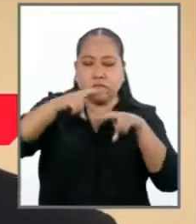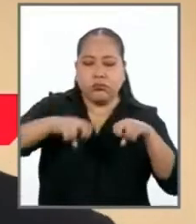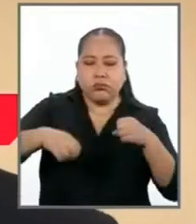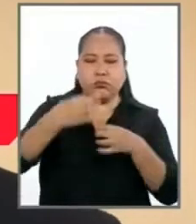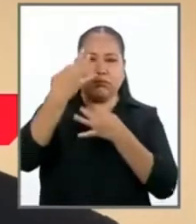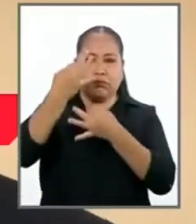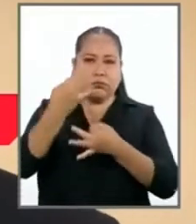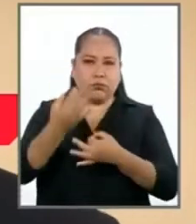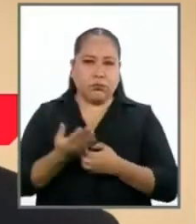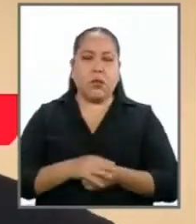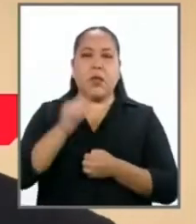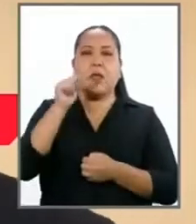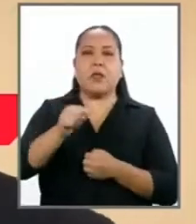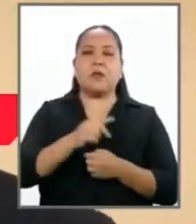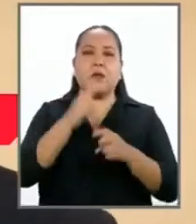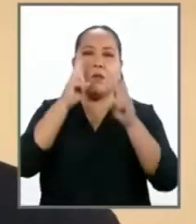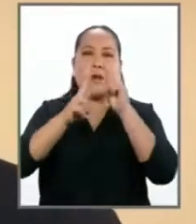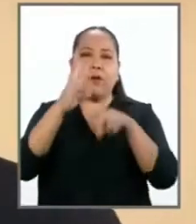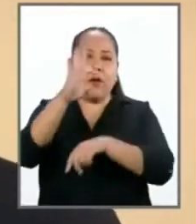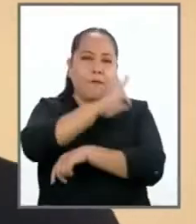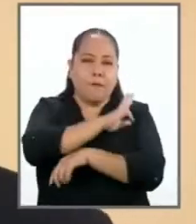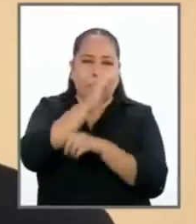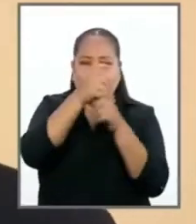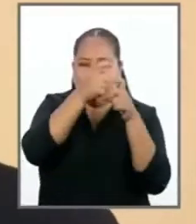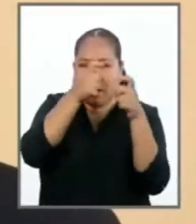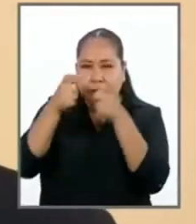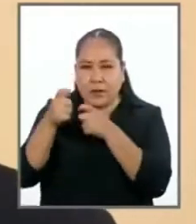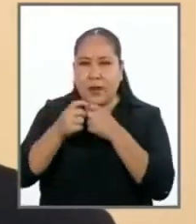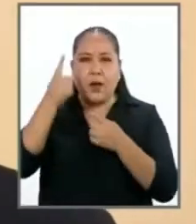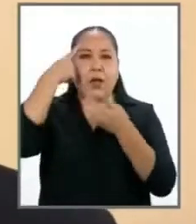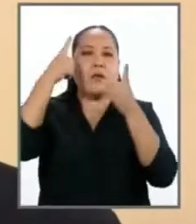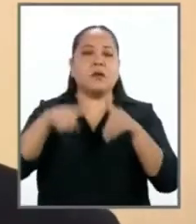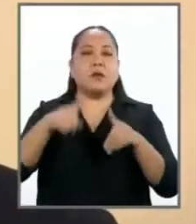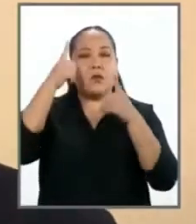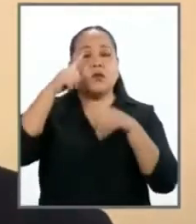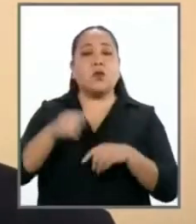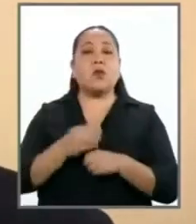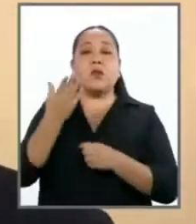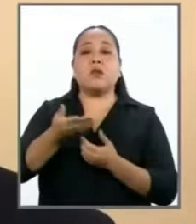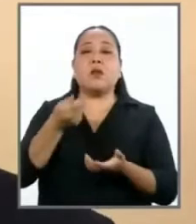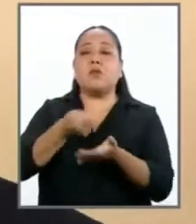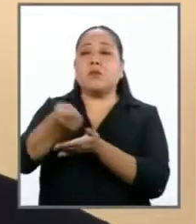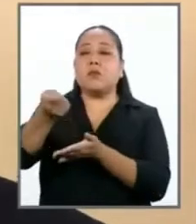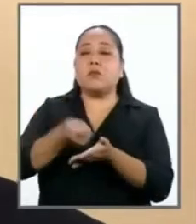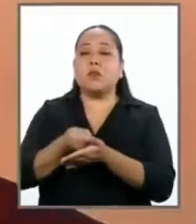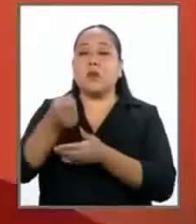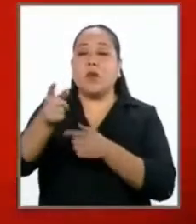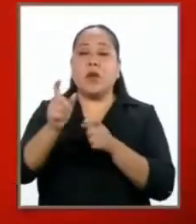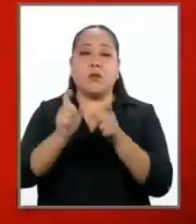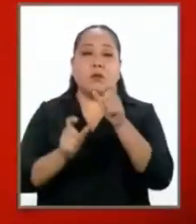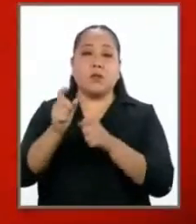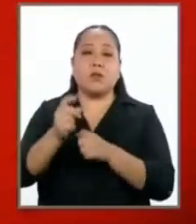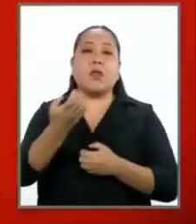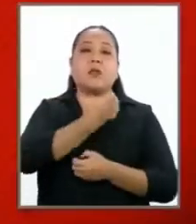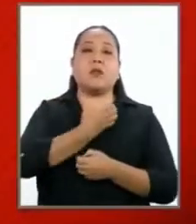a través del cual se pueden fiscalizar las decisiones respecto a las contrataciones públicas del Estado?